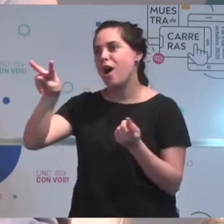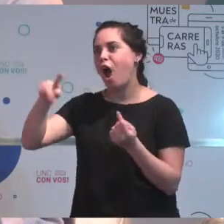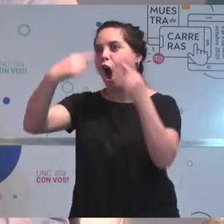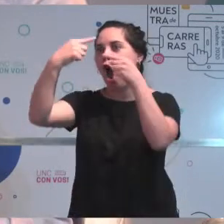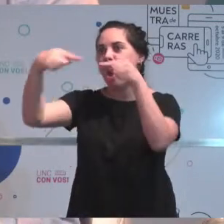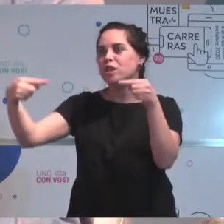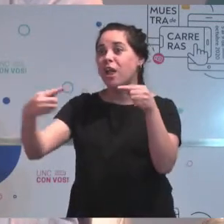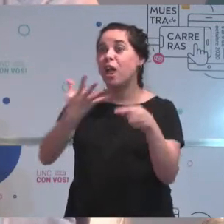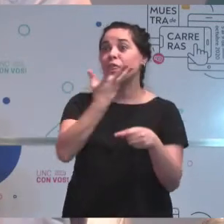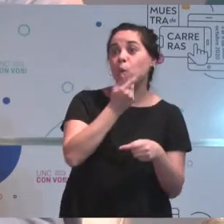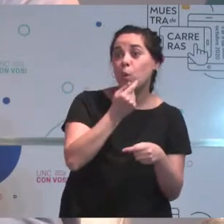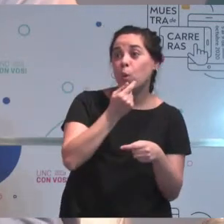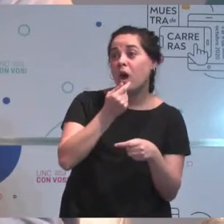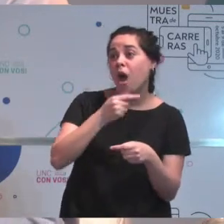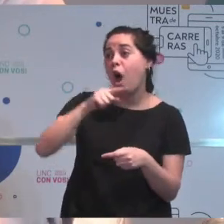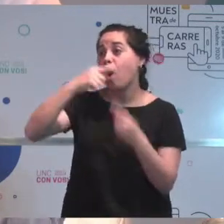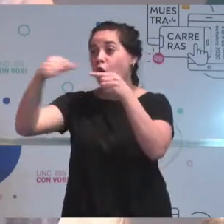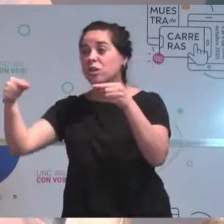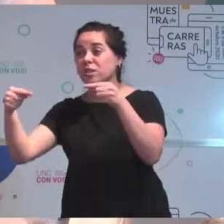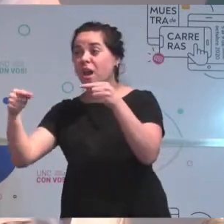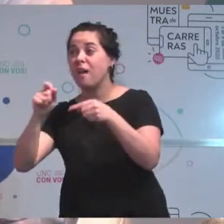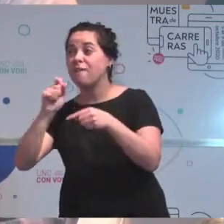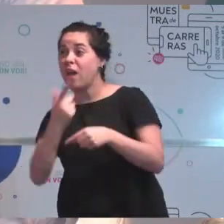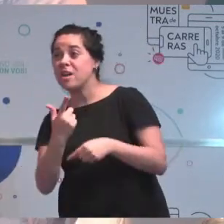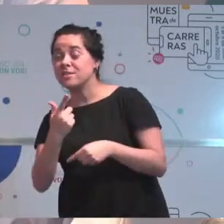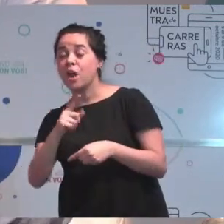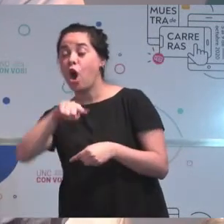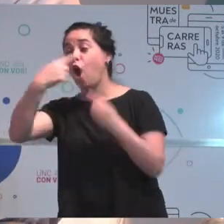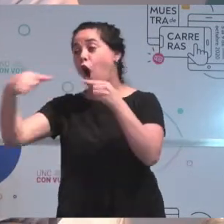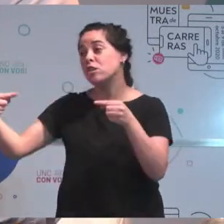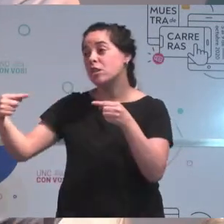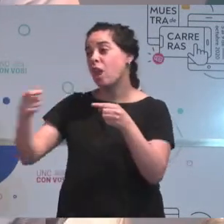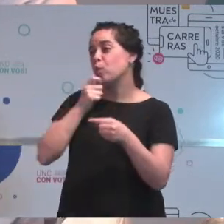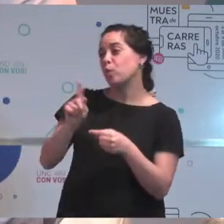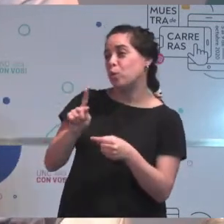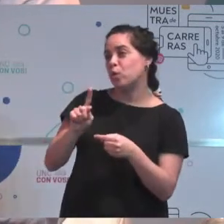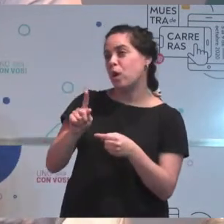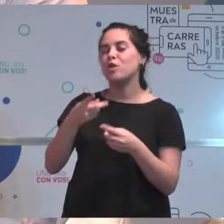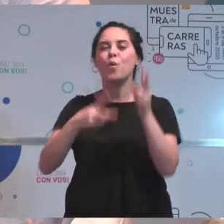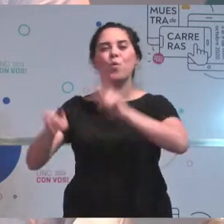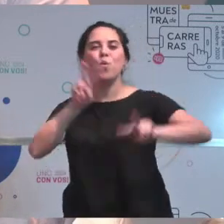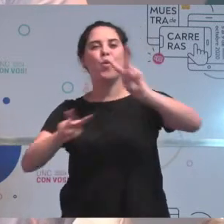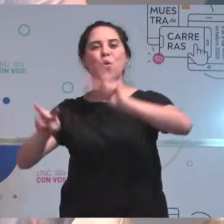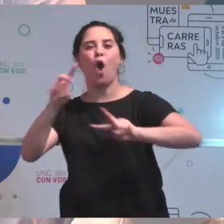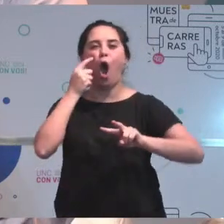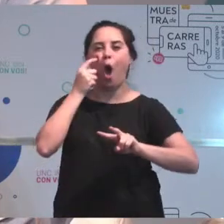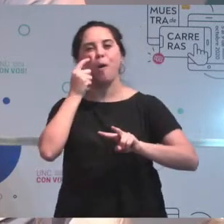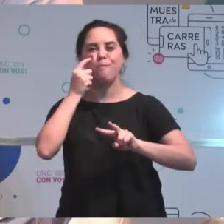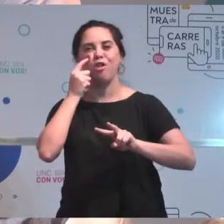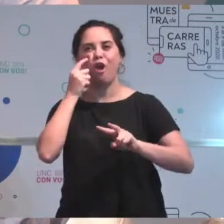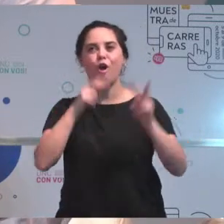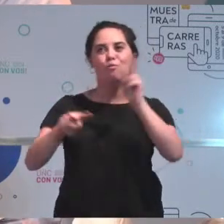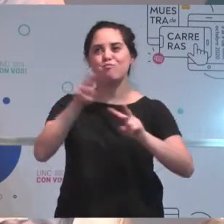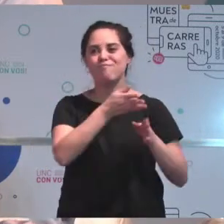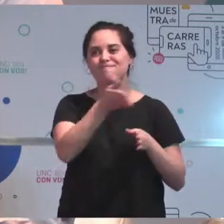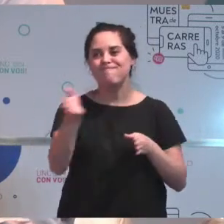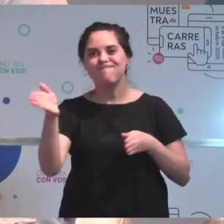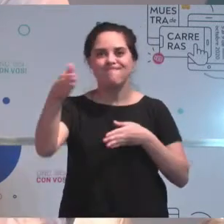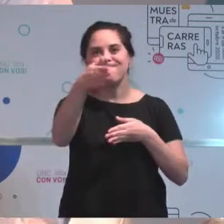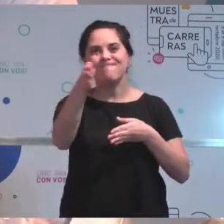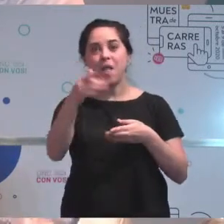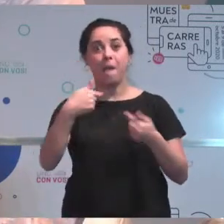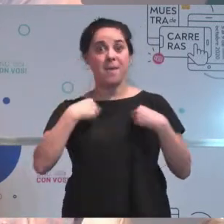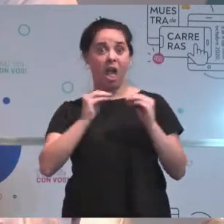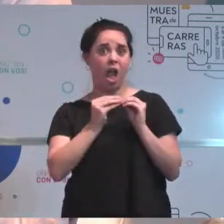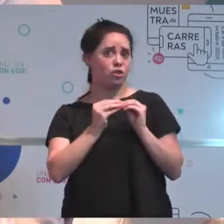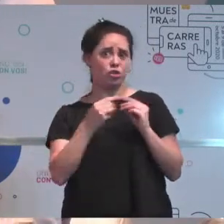cosas que te son fáciles y uno va tratando de buscar aquello en cual se siente cómodo. En mi caso, yo